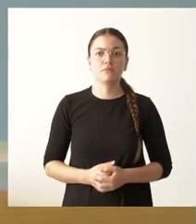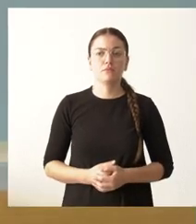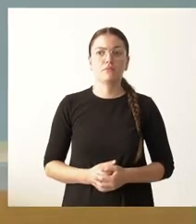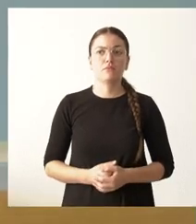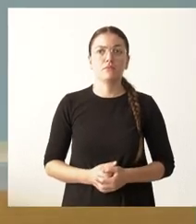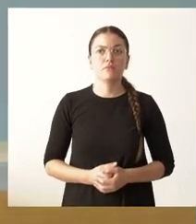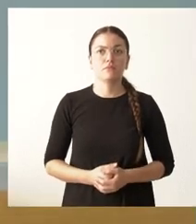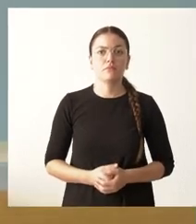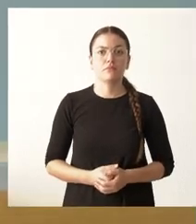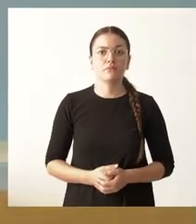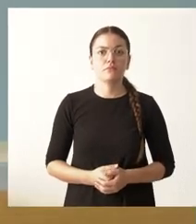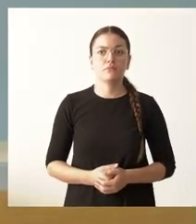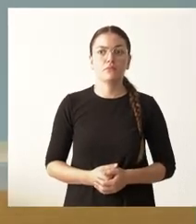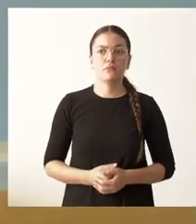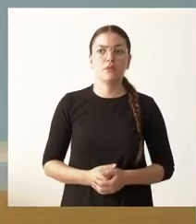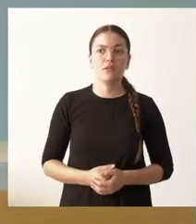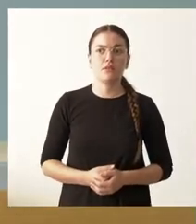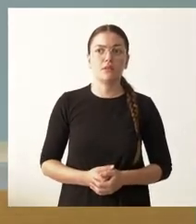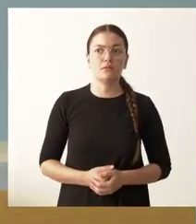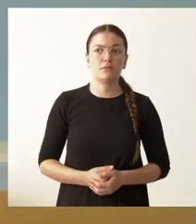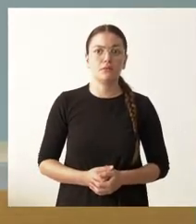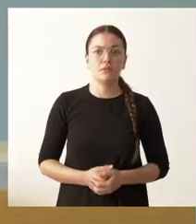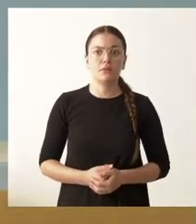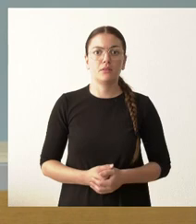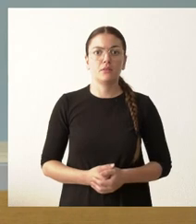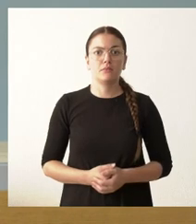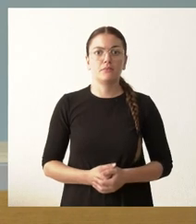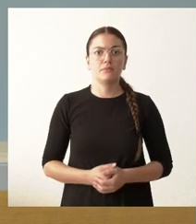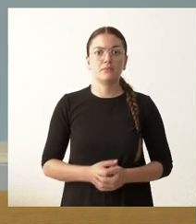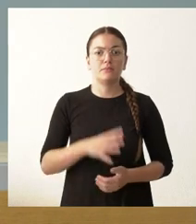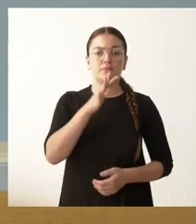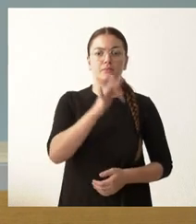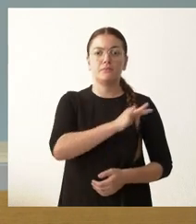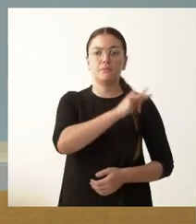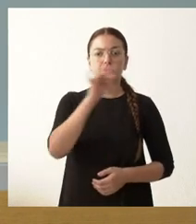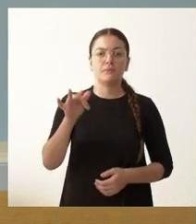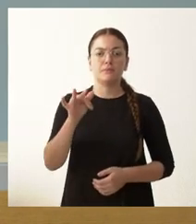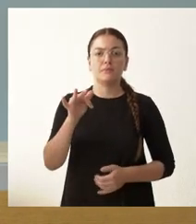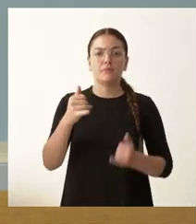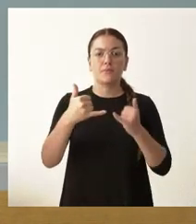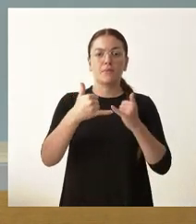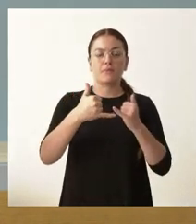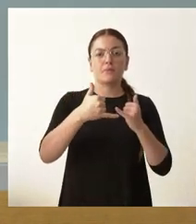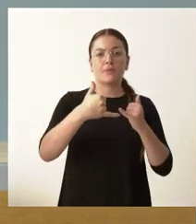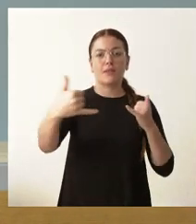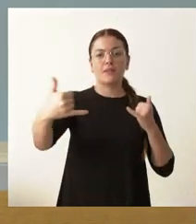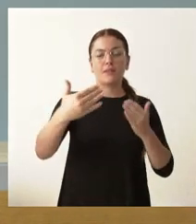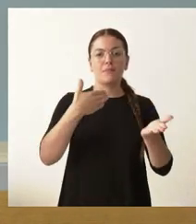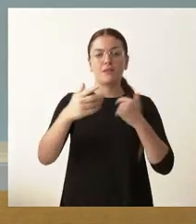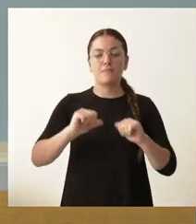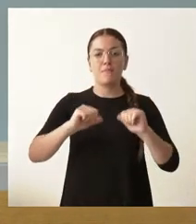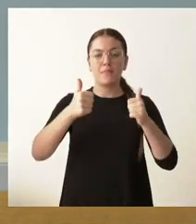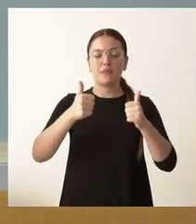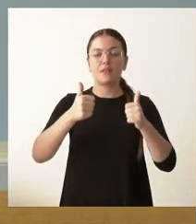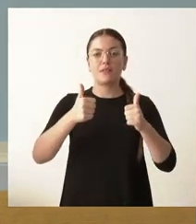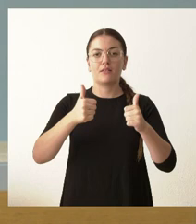Damos paso ahora a los periodistas que nos siguen por videoconferencia. Comenzamos en esta